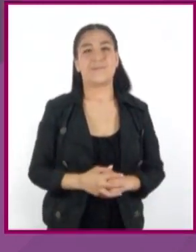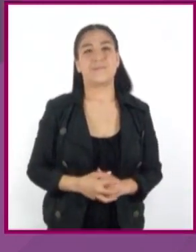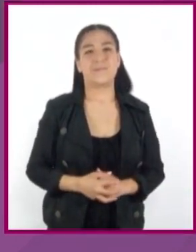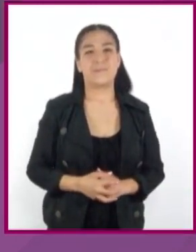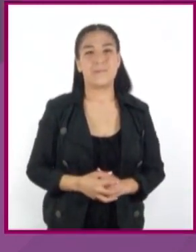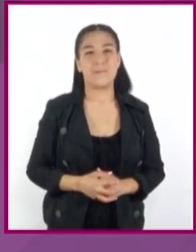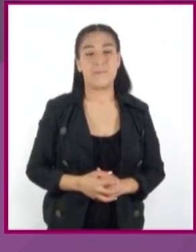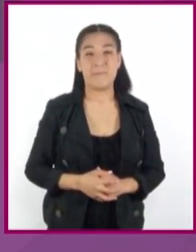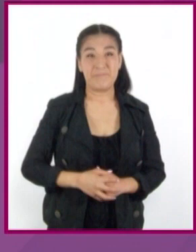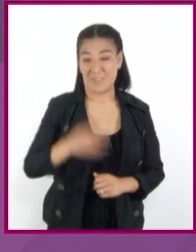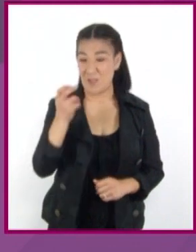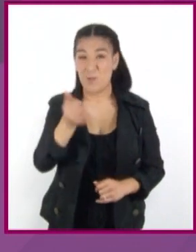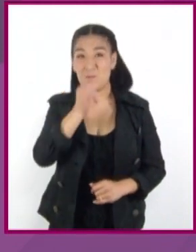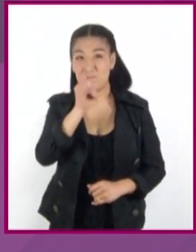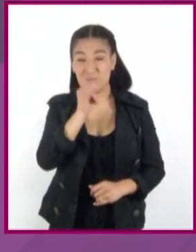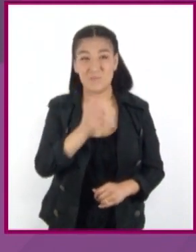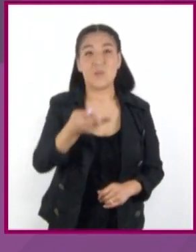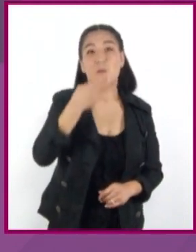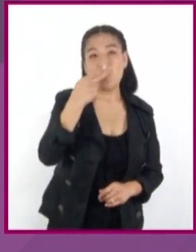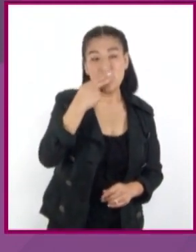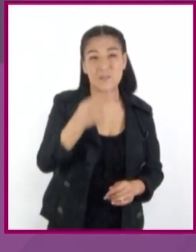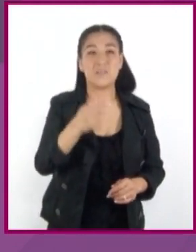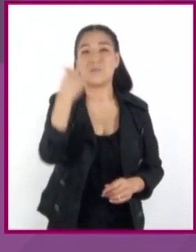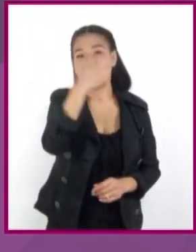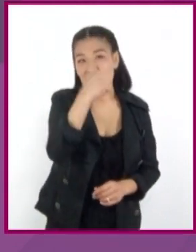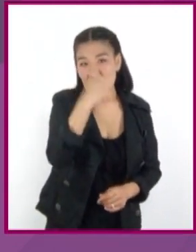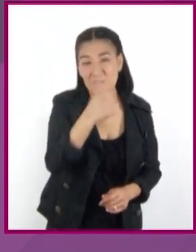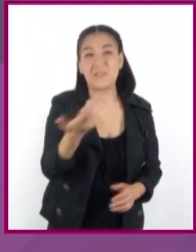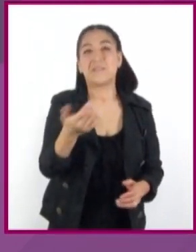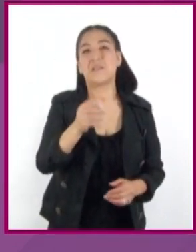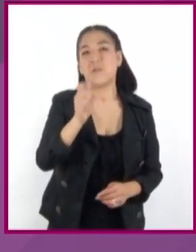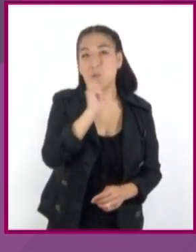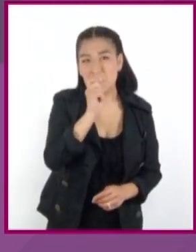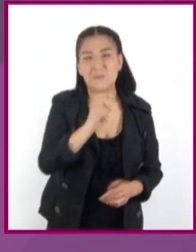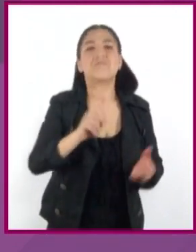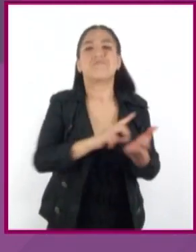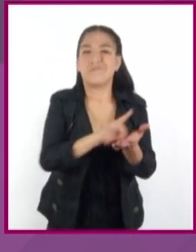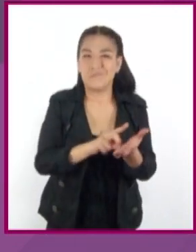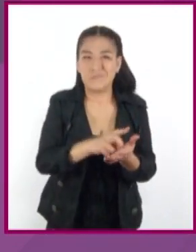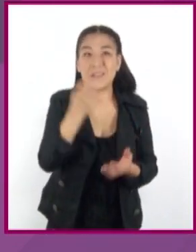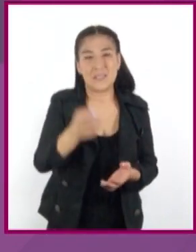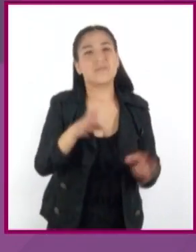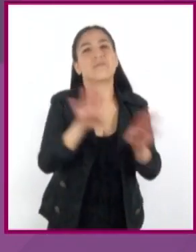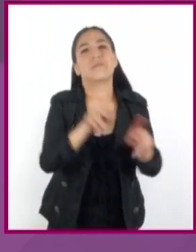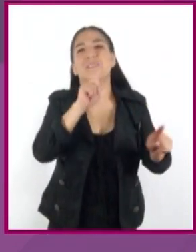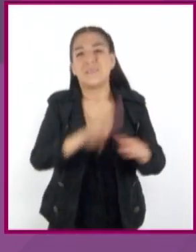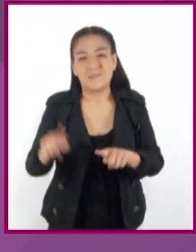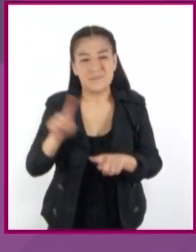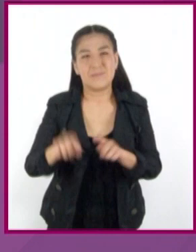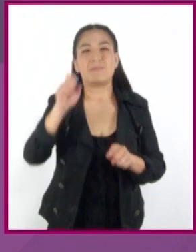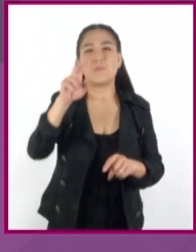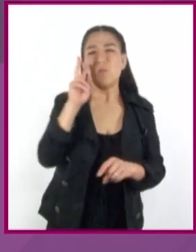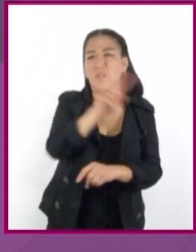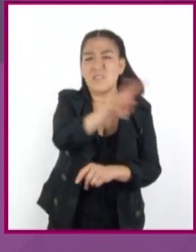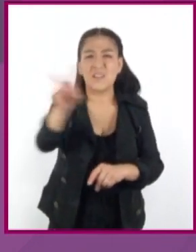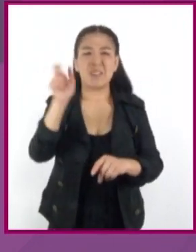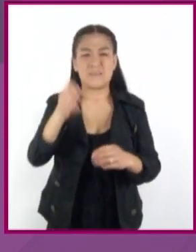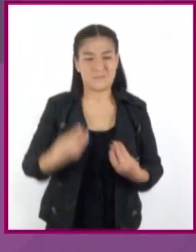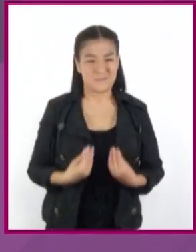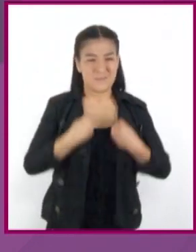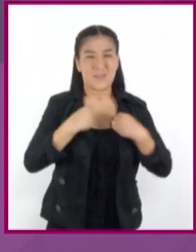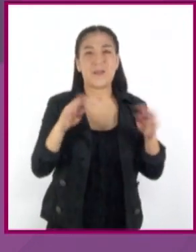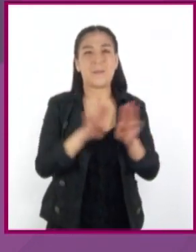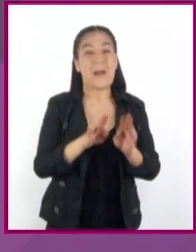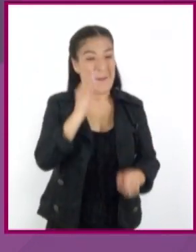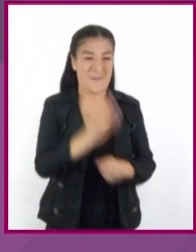El consumo de alcohol, tabaco, inhalantes y otras drogas altera la forma en la que percibes la realidad. Y es posible que te